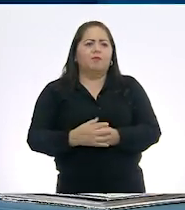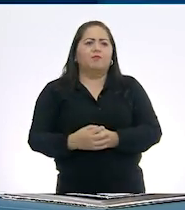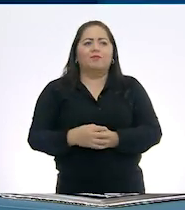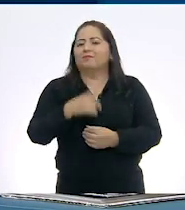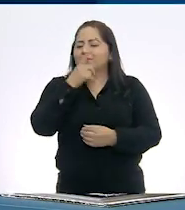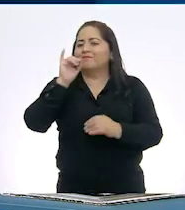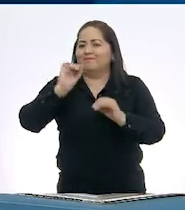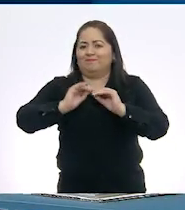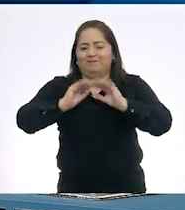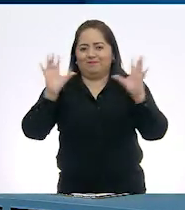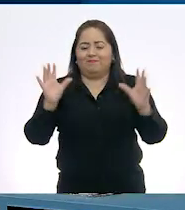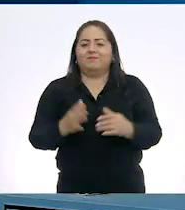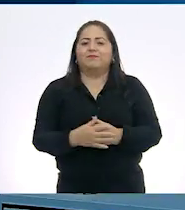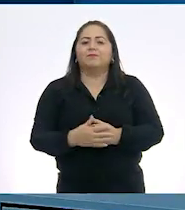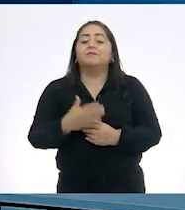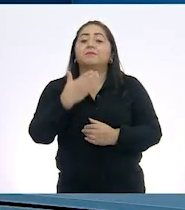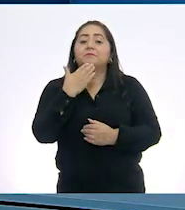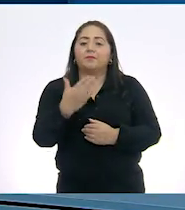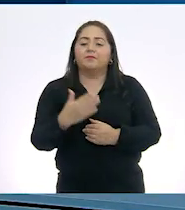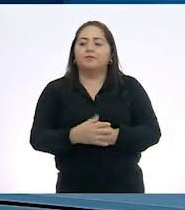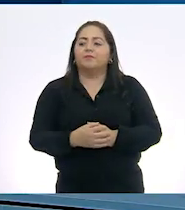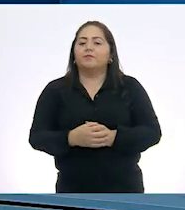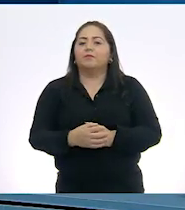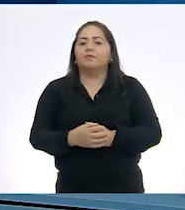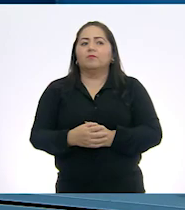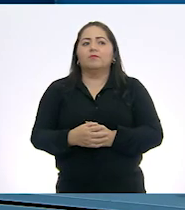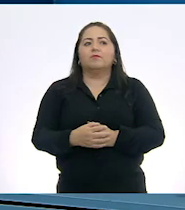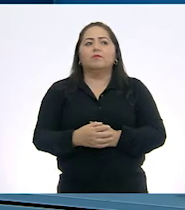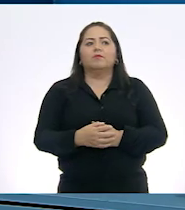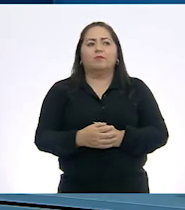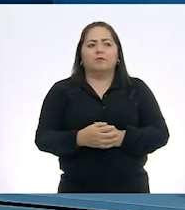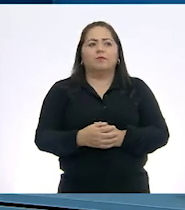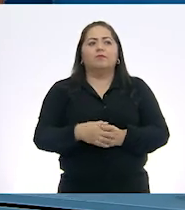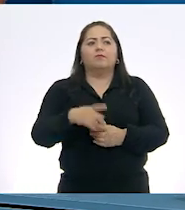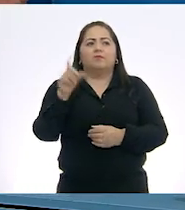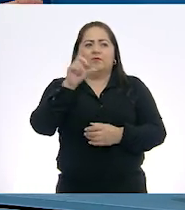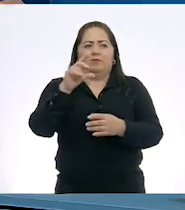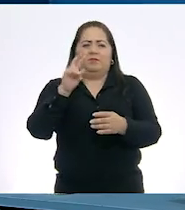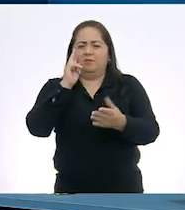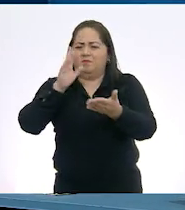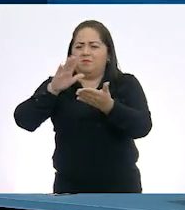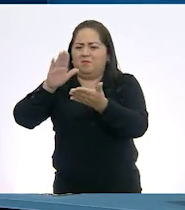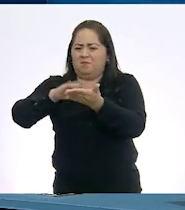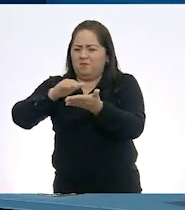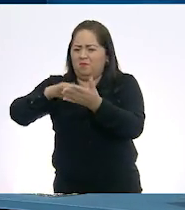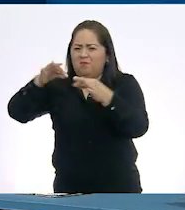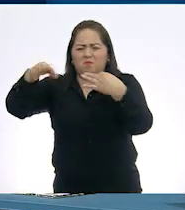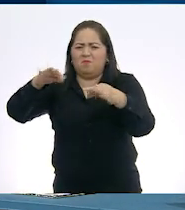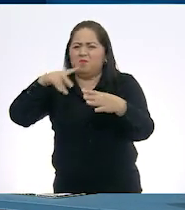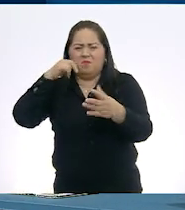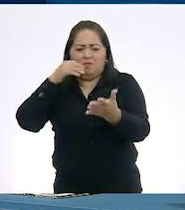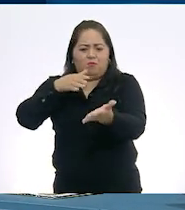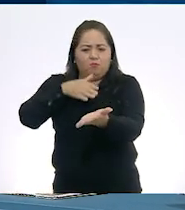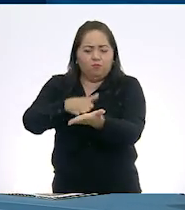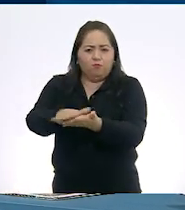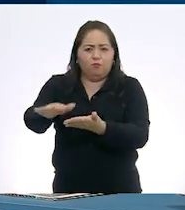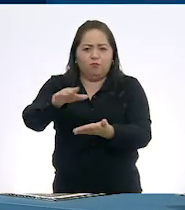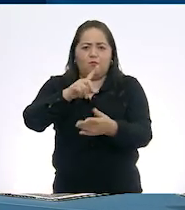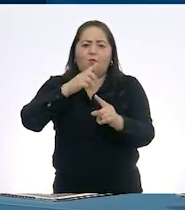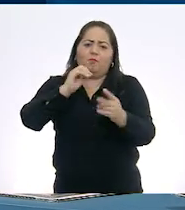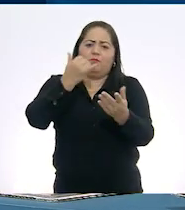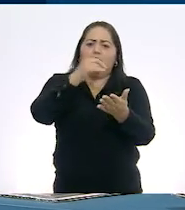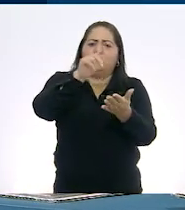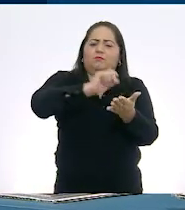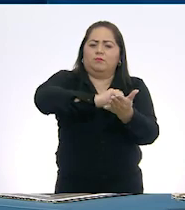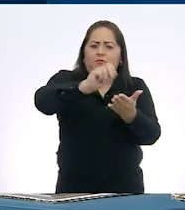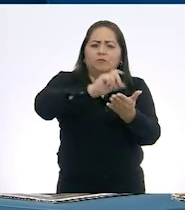Claro que sí. Bien. Un libro electrónico es una versión digitalizada de cualquier formato que tengamos por escrito.